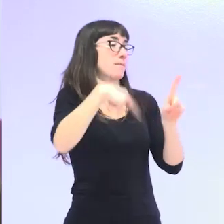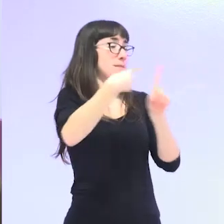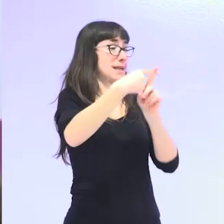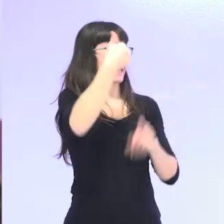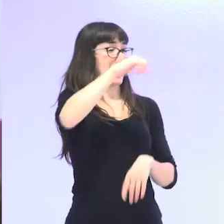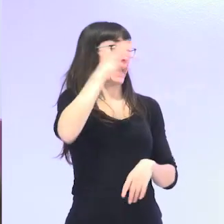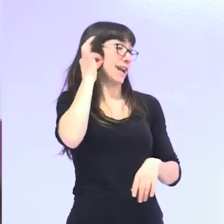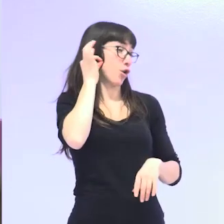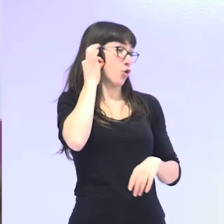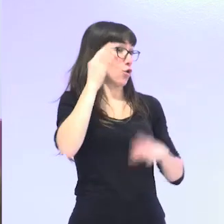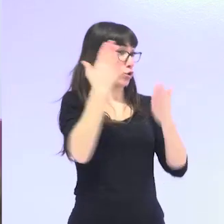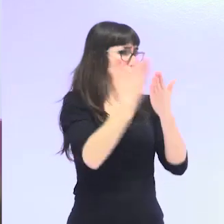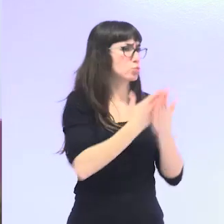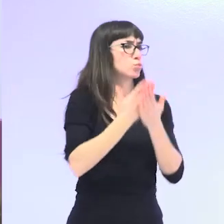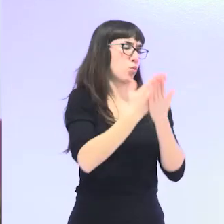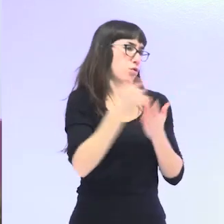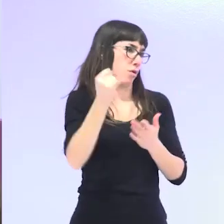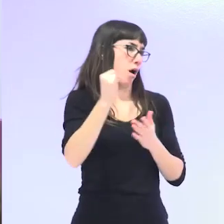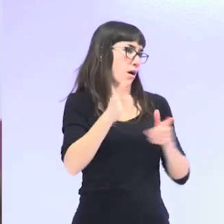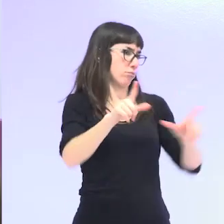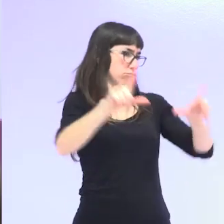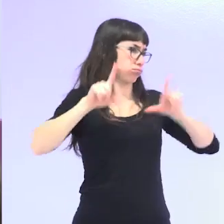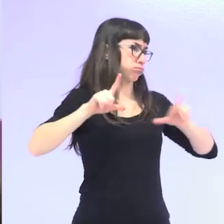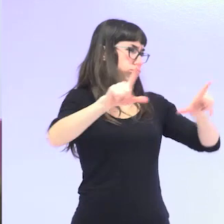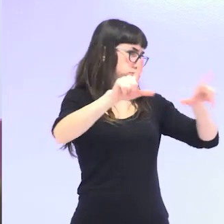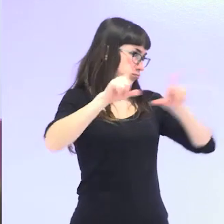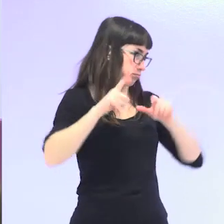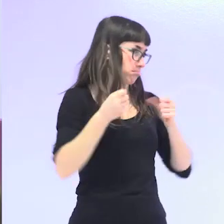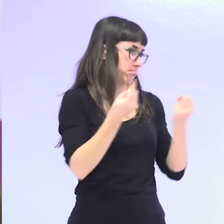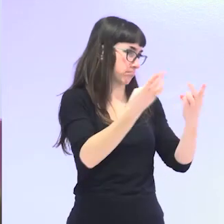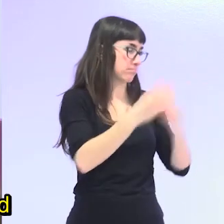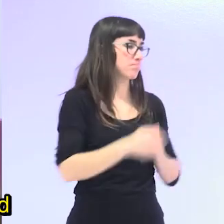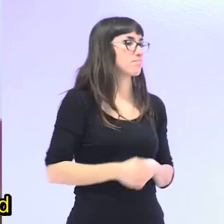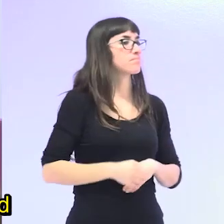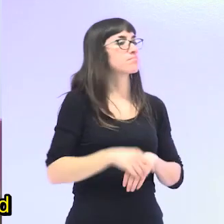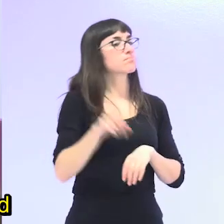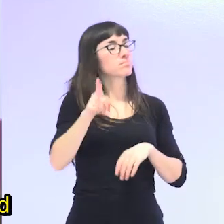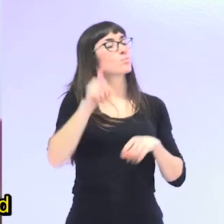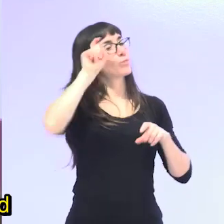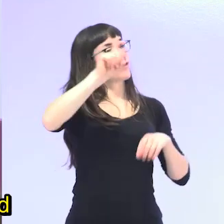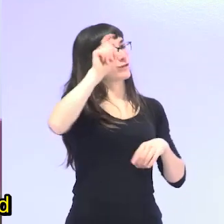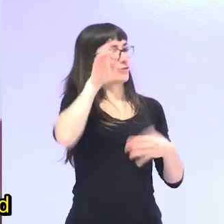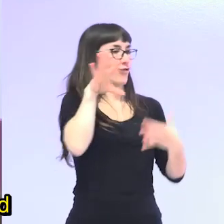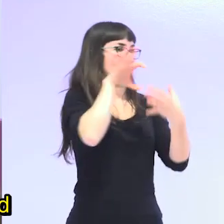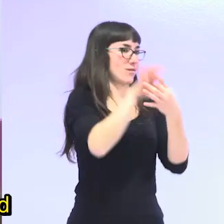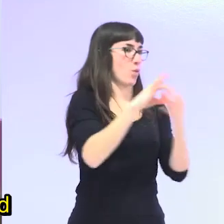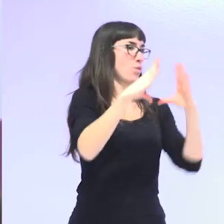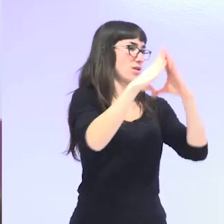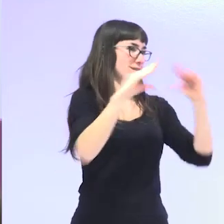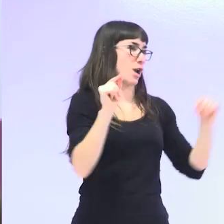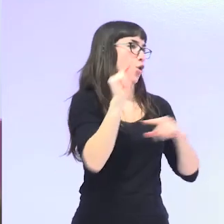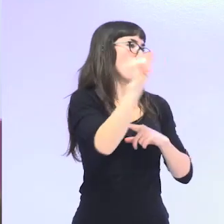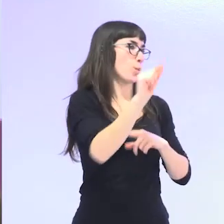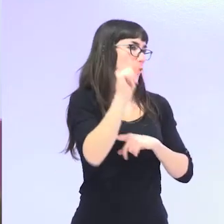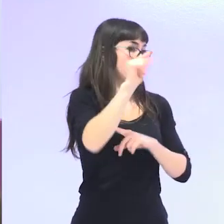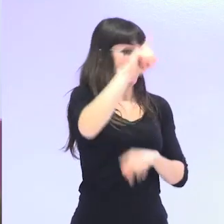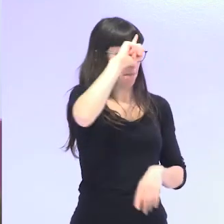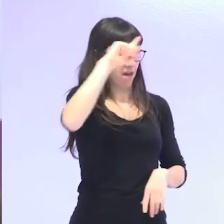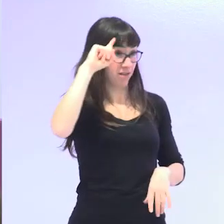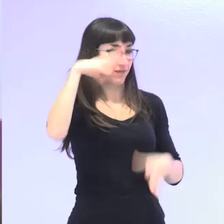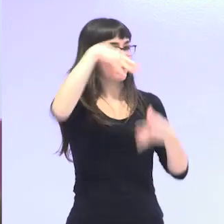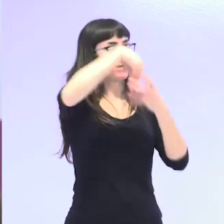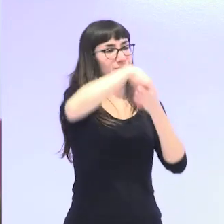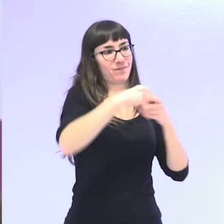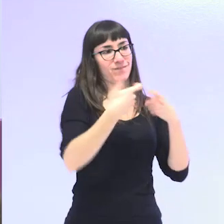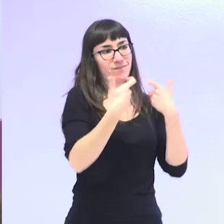Género. Como actividad profesional, Mónica es profesora asociada de la Universidad Complutense de Madrid en el Departamento de